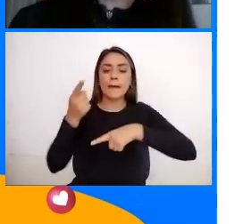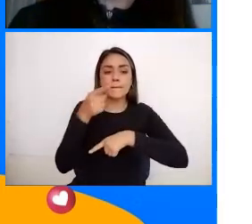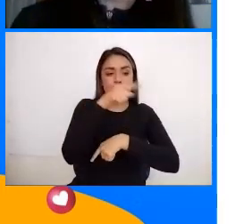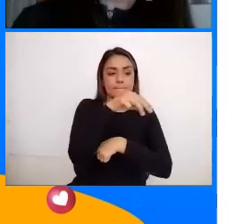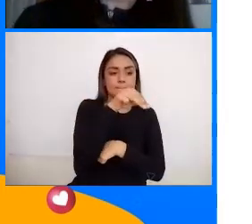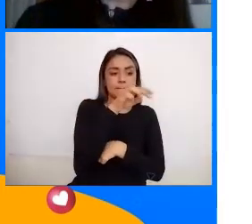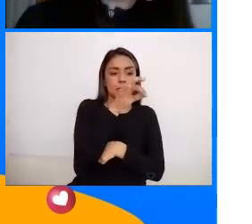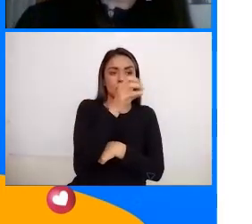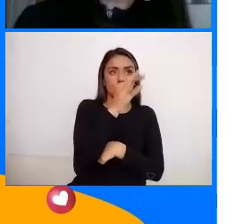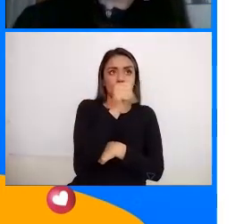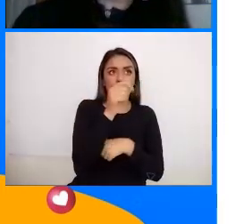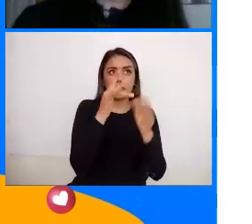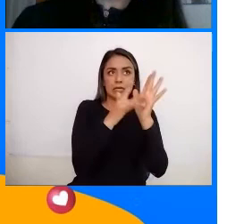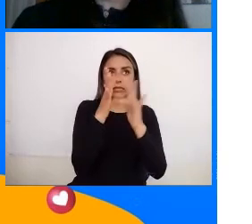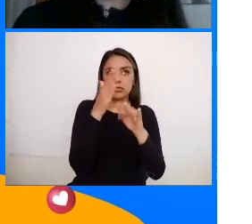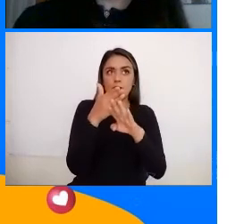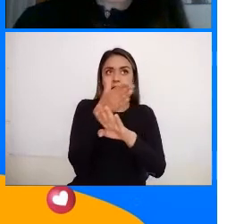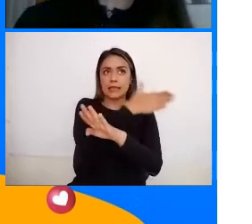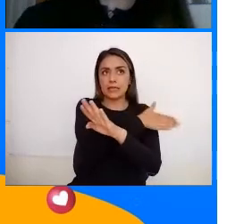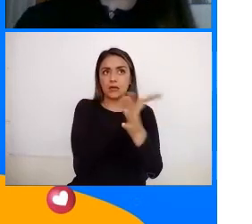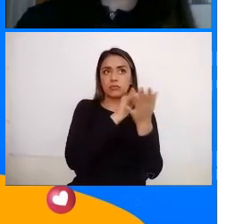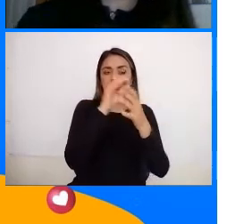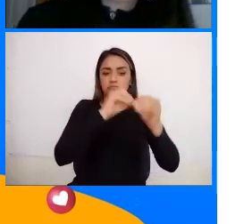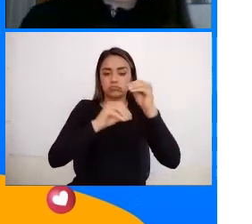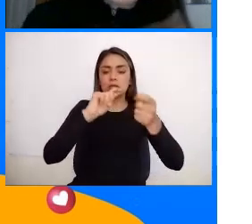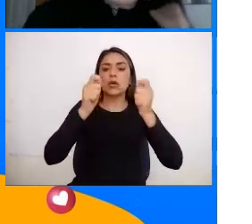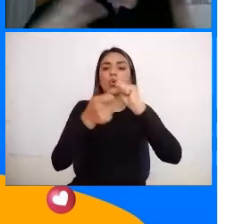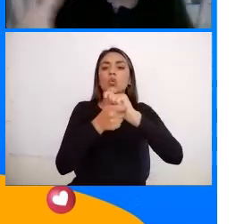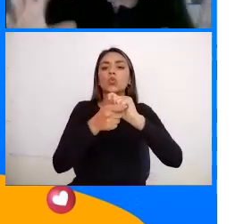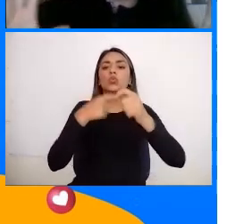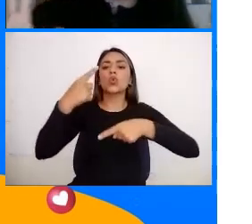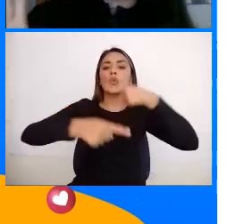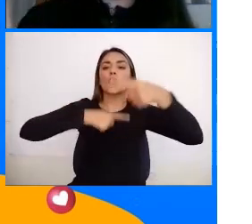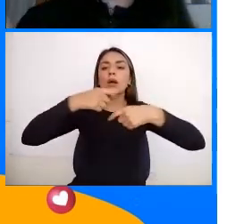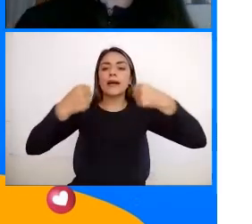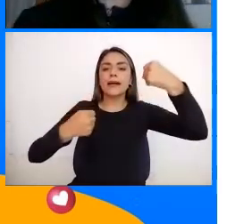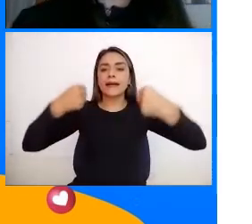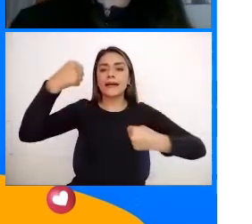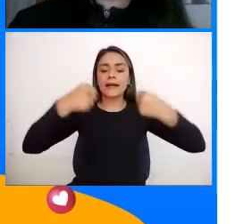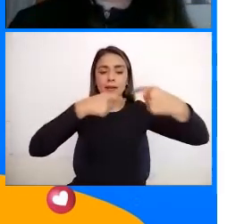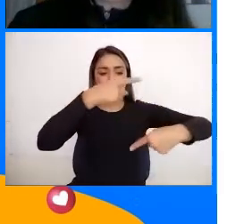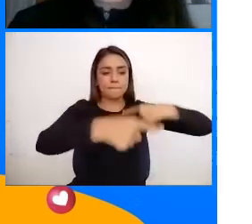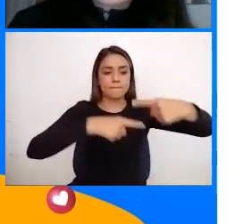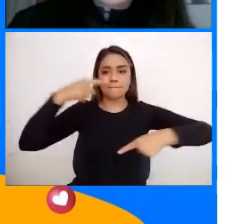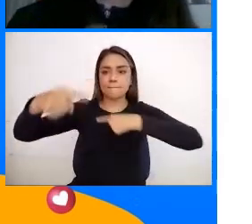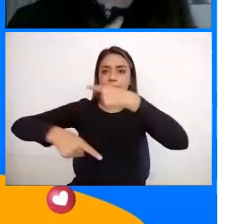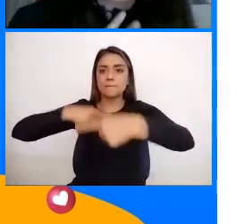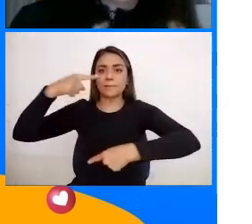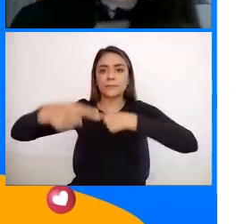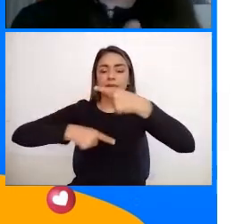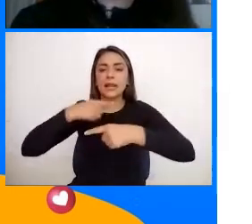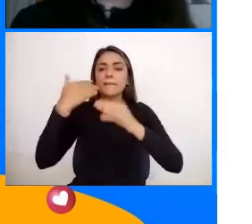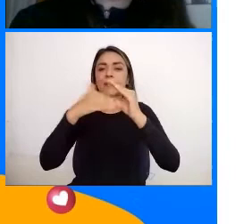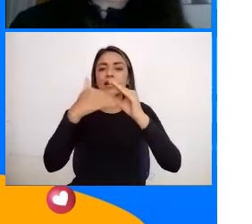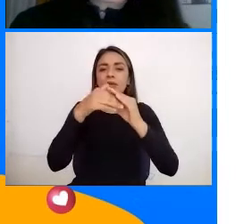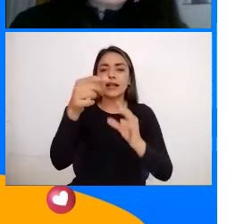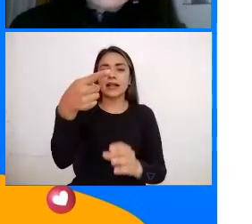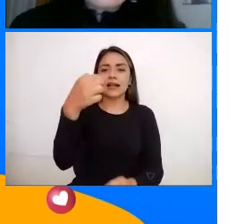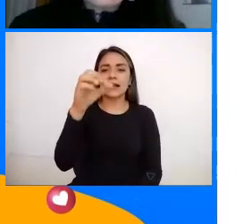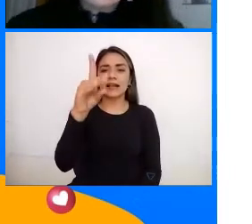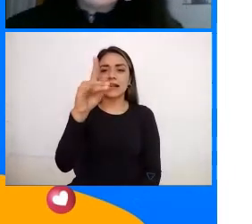3000 a.C. Pues entonces Es un carro de dos ruedas Que son los que ustedes ven Por ejemplo en el gladiador Un poco más